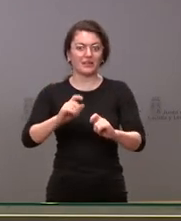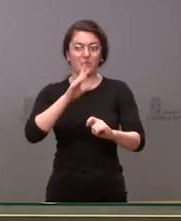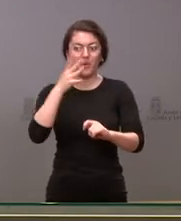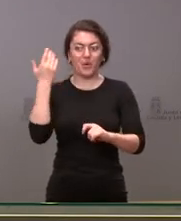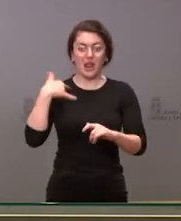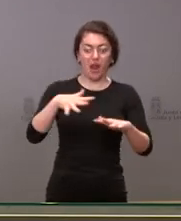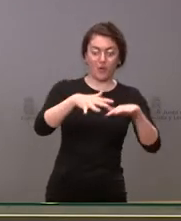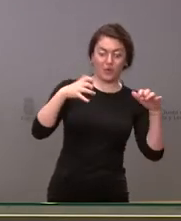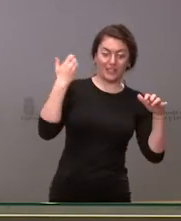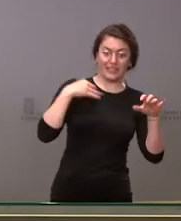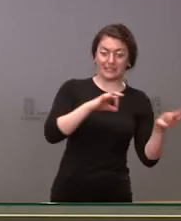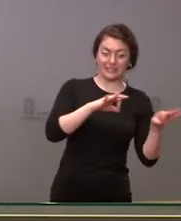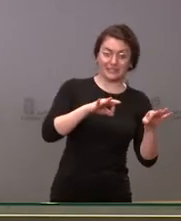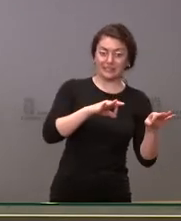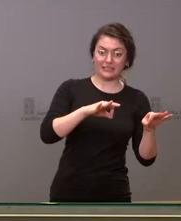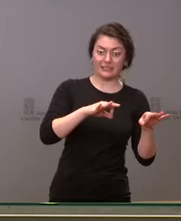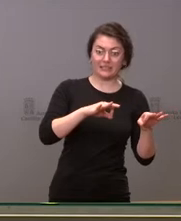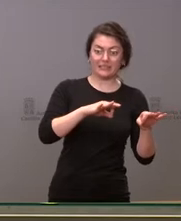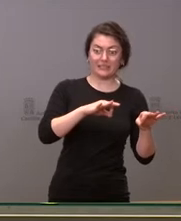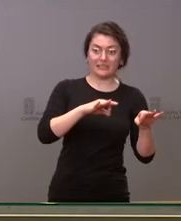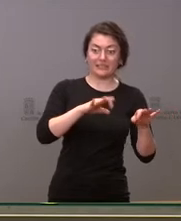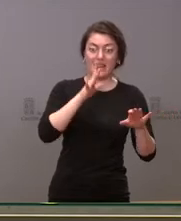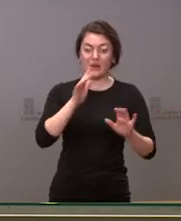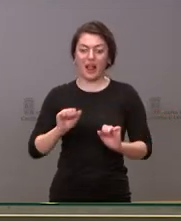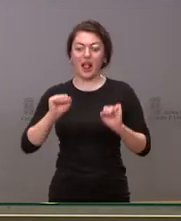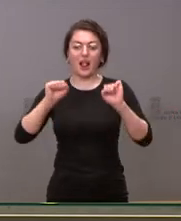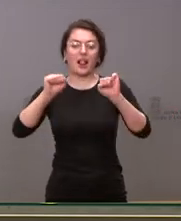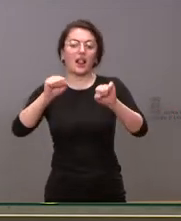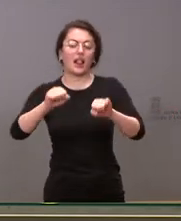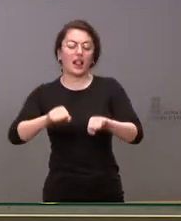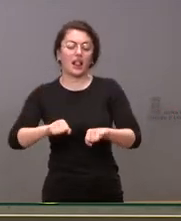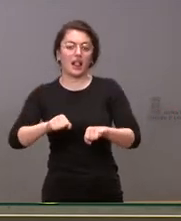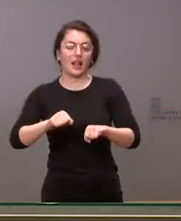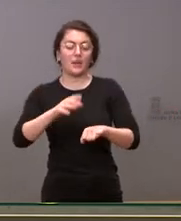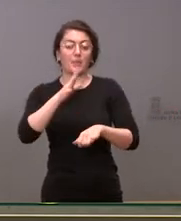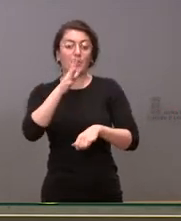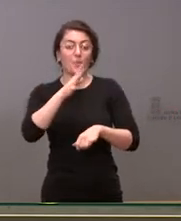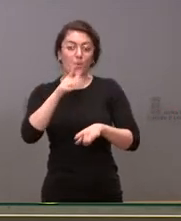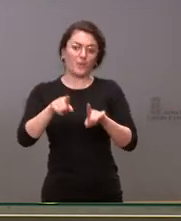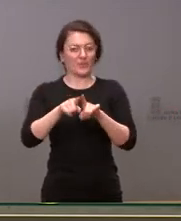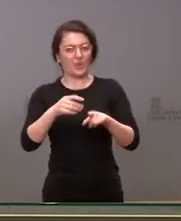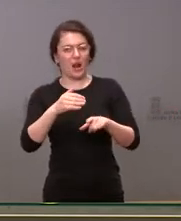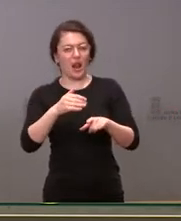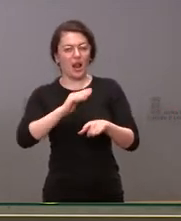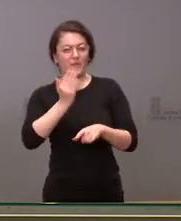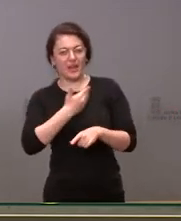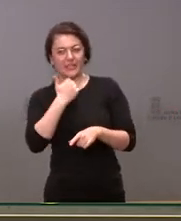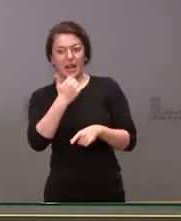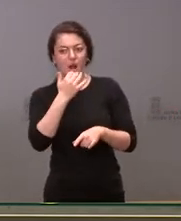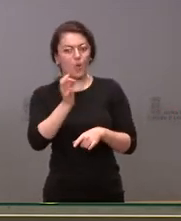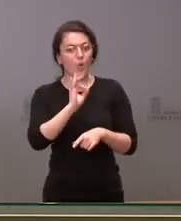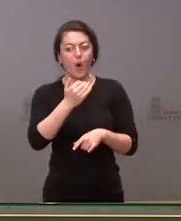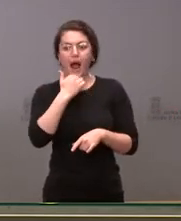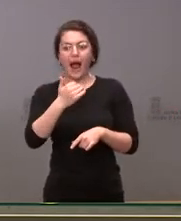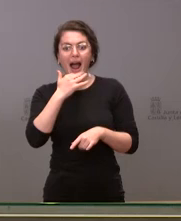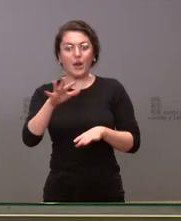Cortes y que el presidente proclamara a Mañueco como candidato al presidente de las Cortes ha supuesto algún perjuicio o ha habido alguna decisión